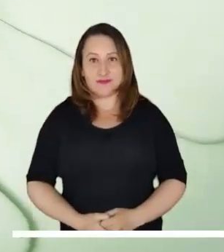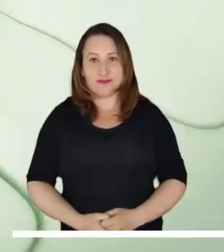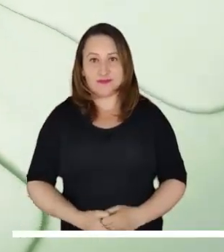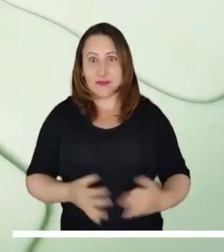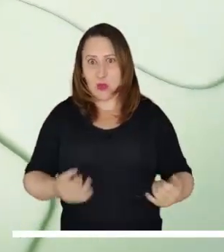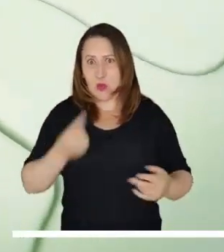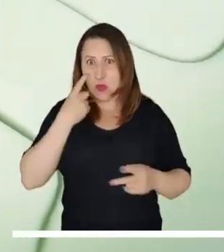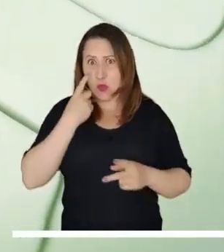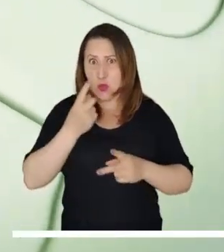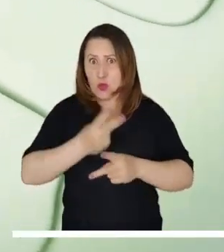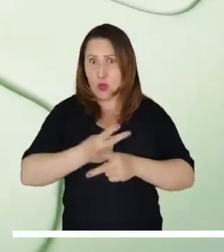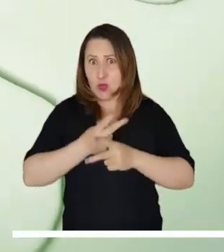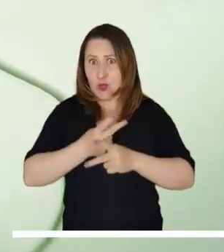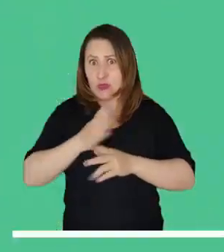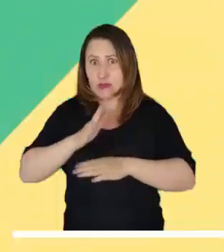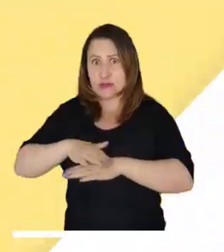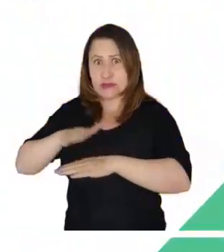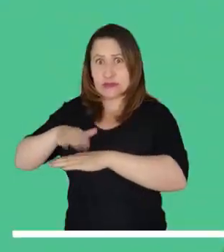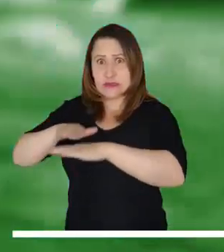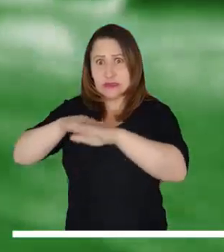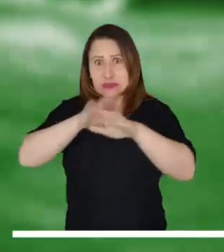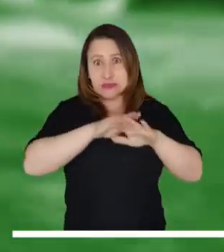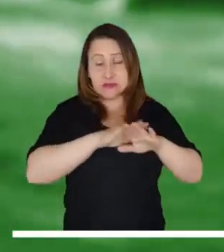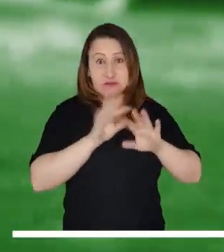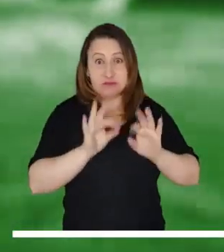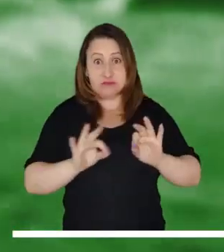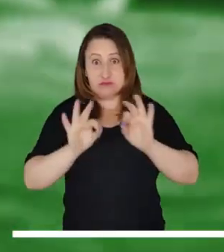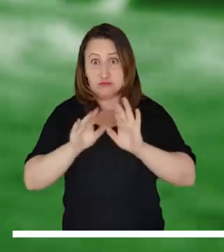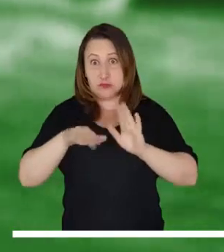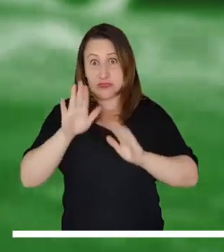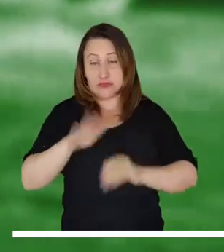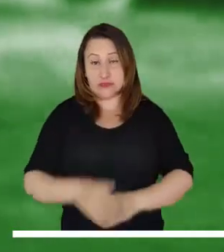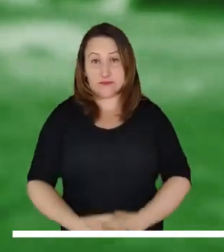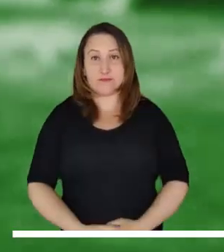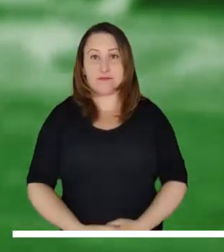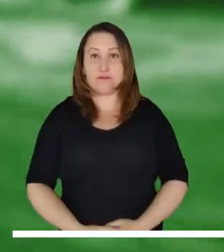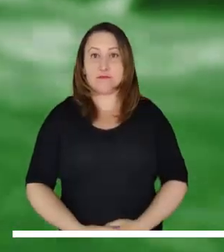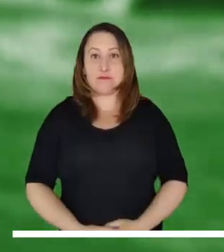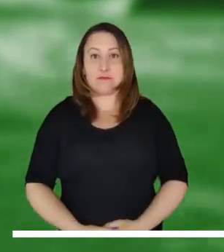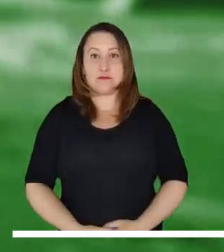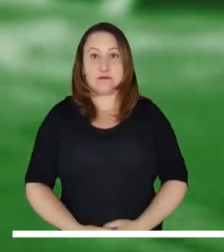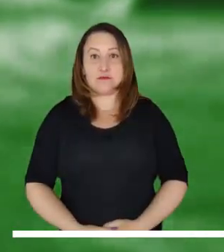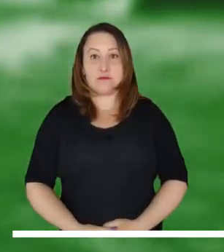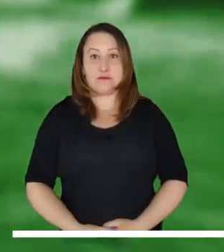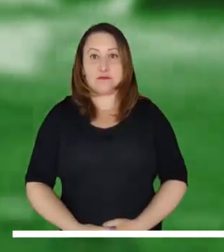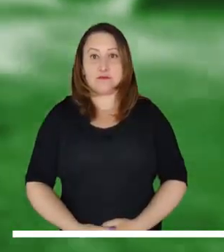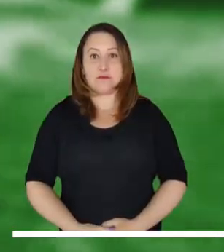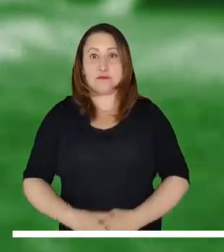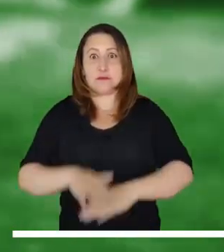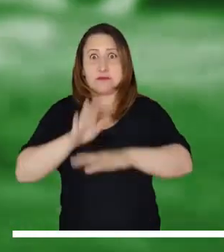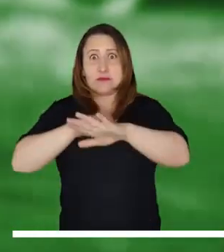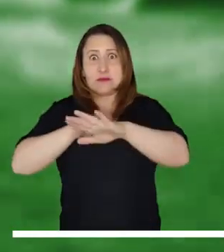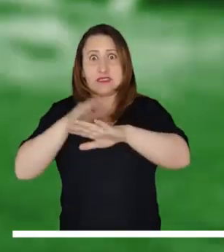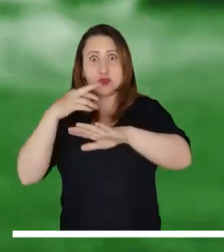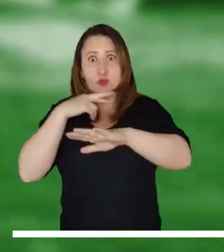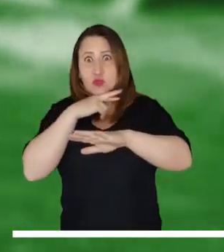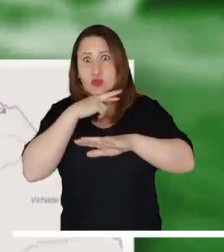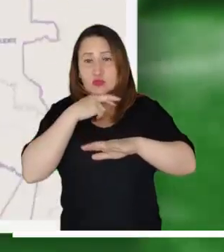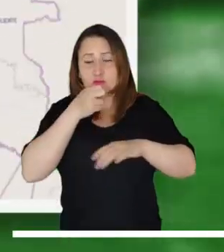parcialmente nublado. En esta sección les presentamos las alertas más relevantes de la tarde.